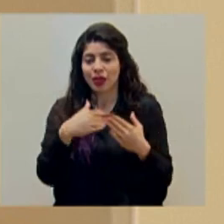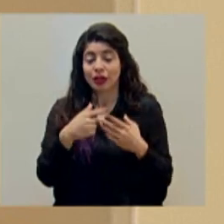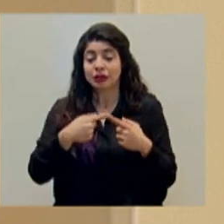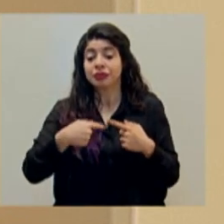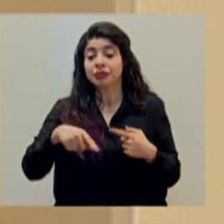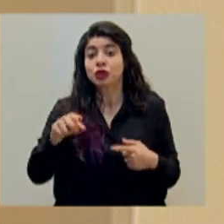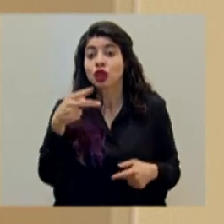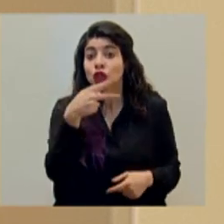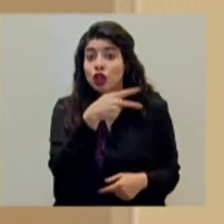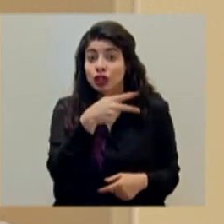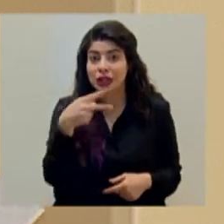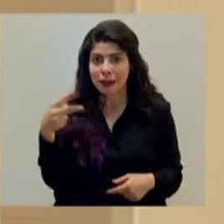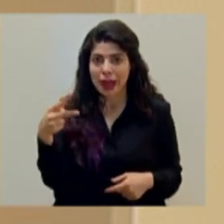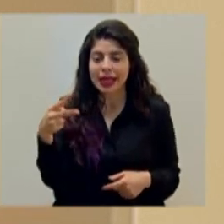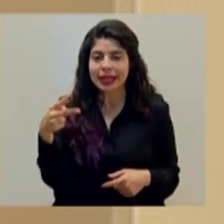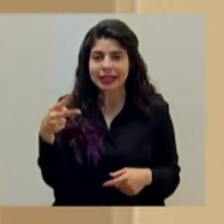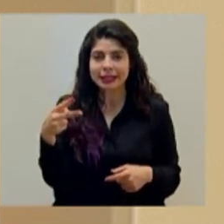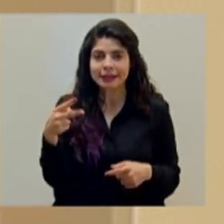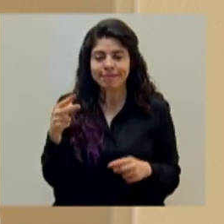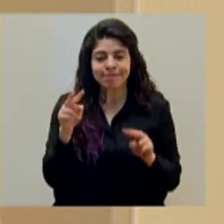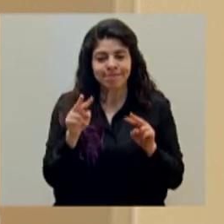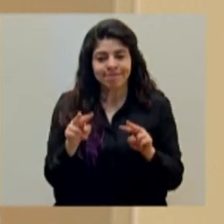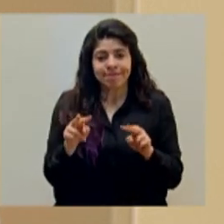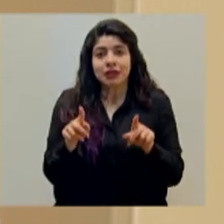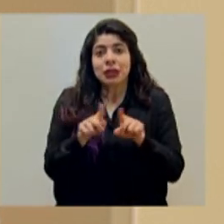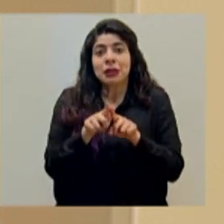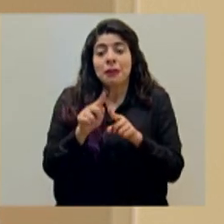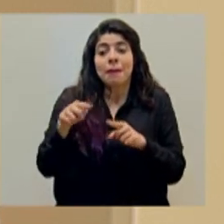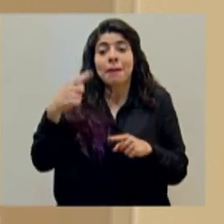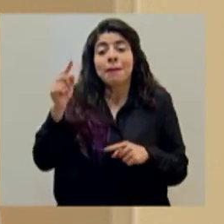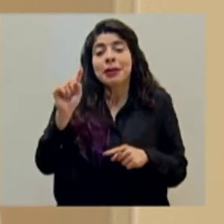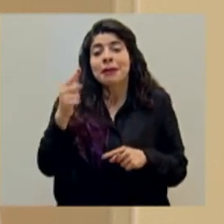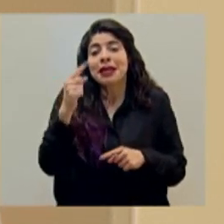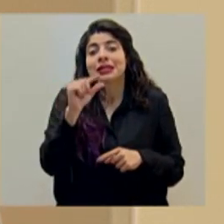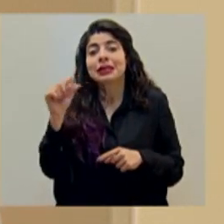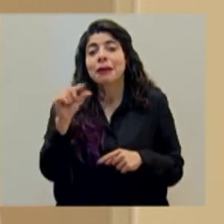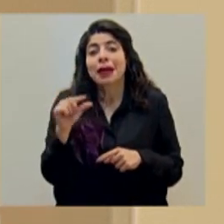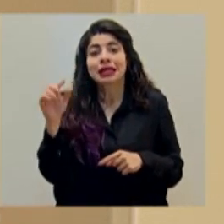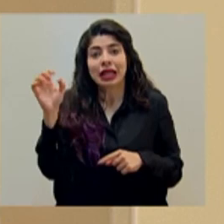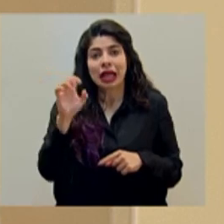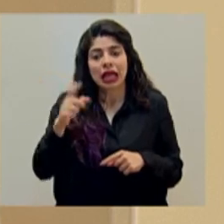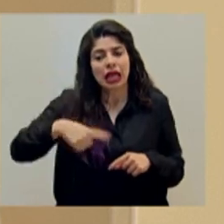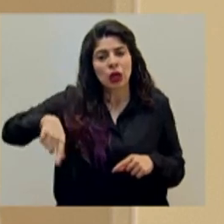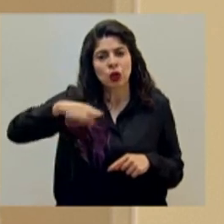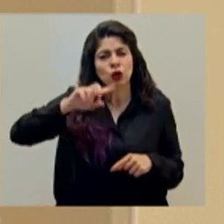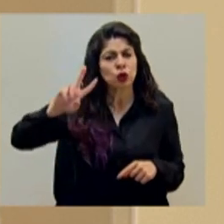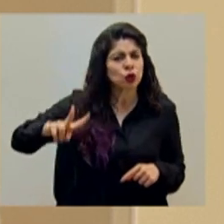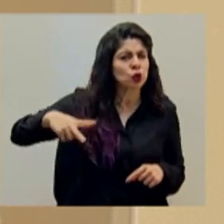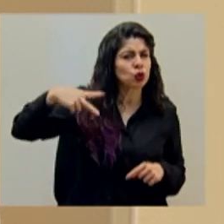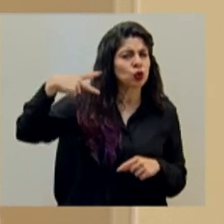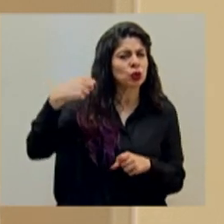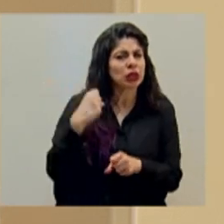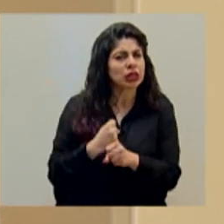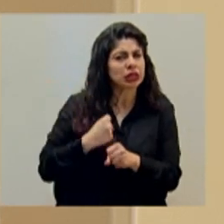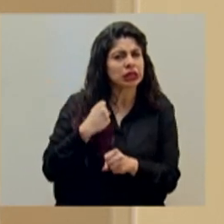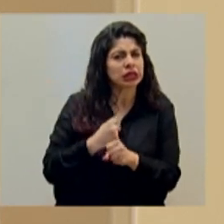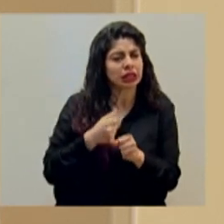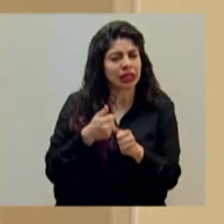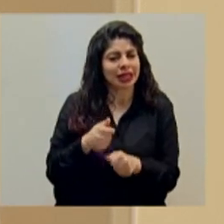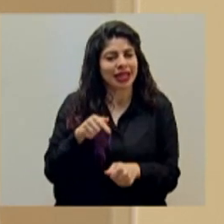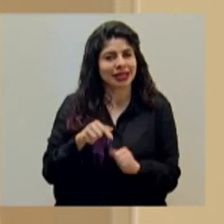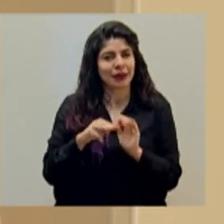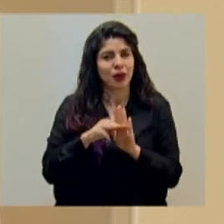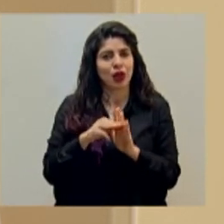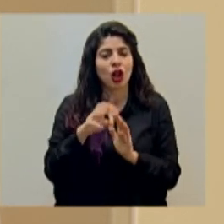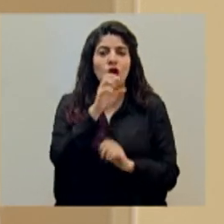dos semanas y también a las primeras semanas del mes de enero, vamos a estar reforzando el trabajo en el marco del modelo Costa Rica